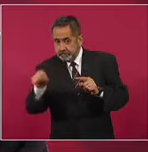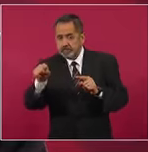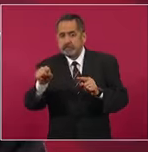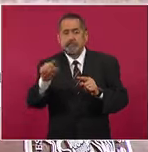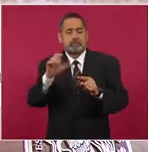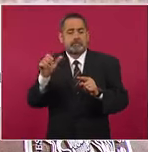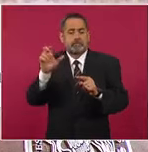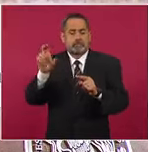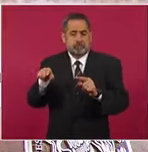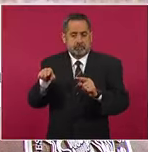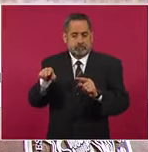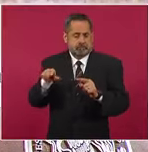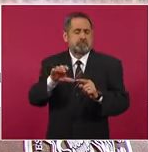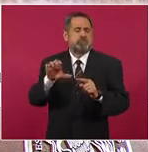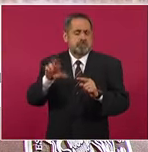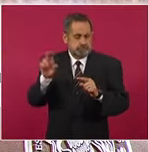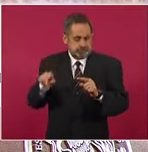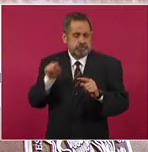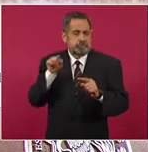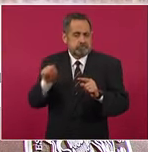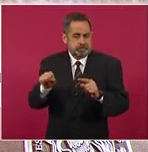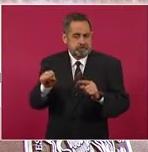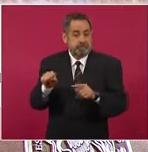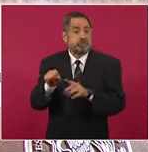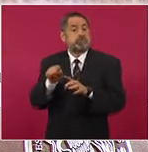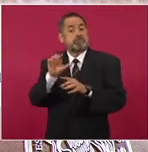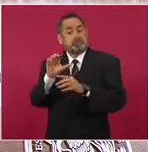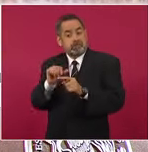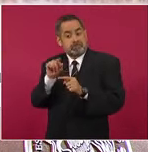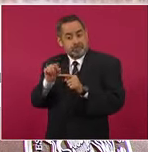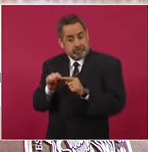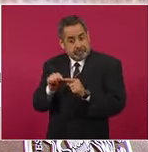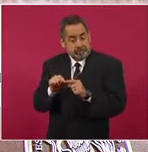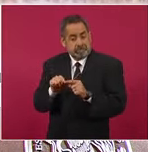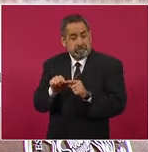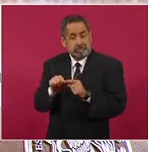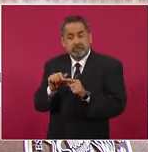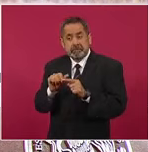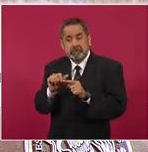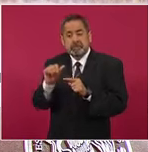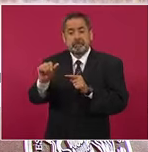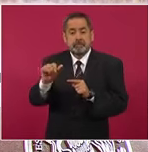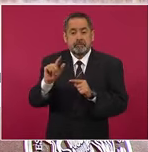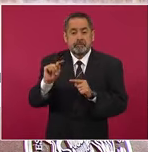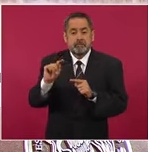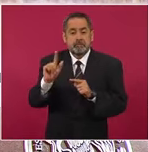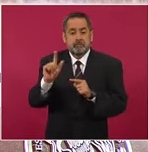de Cancún a Tulum,